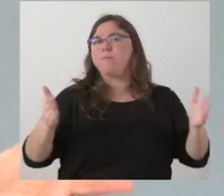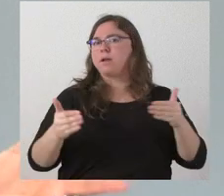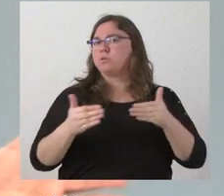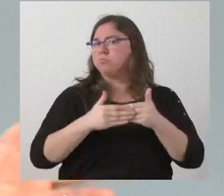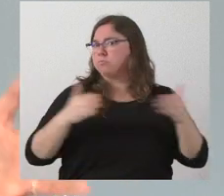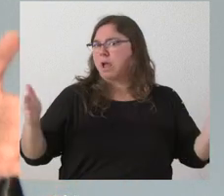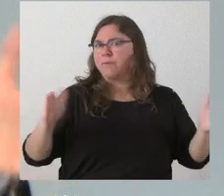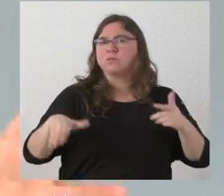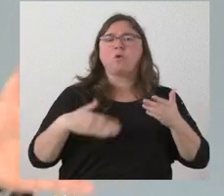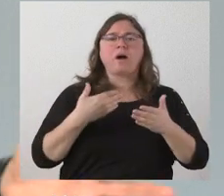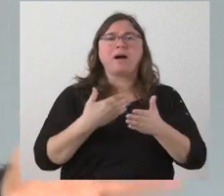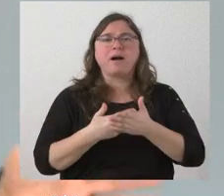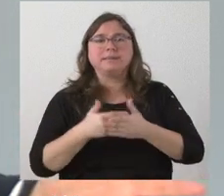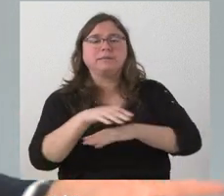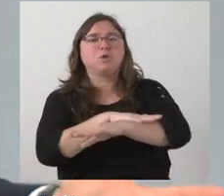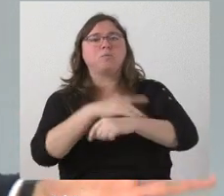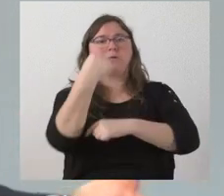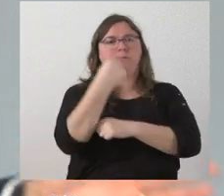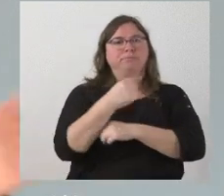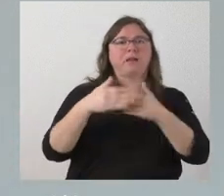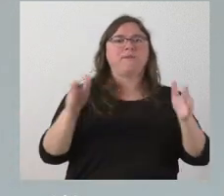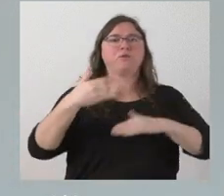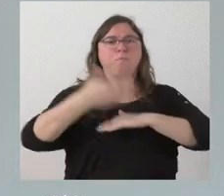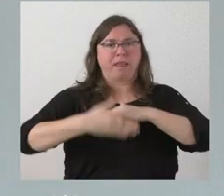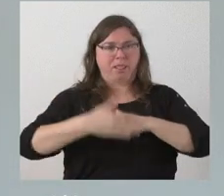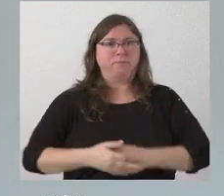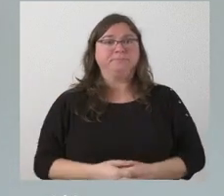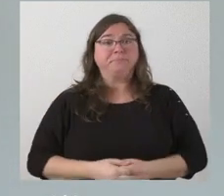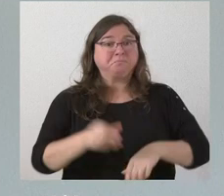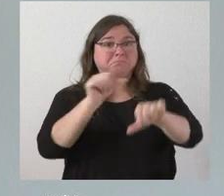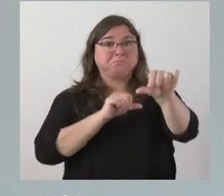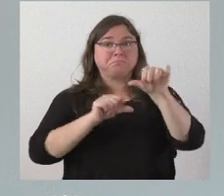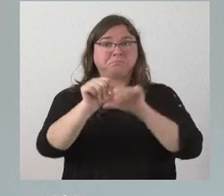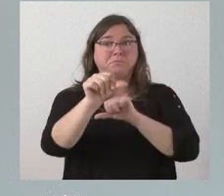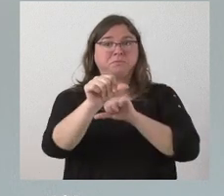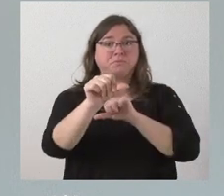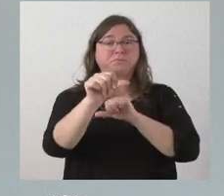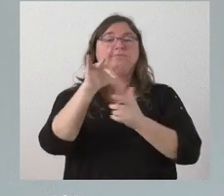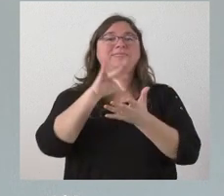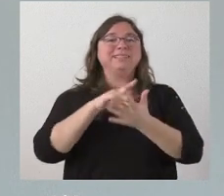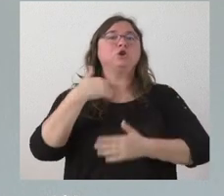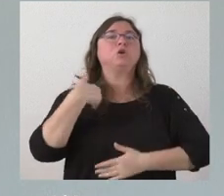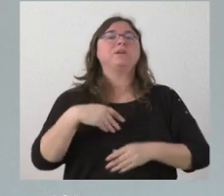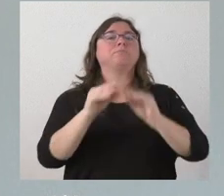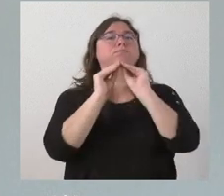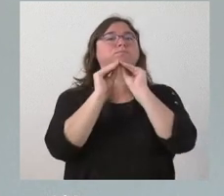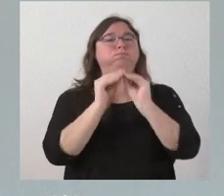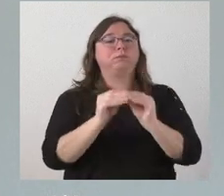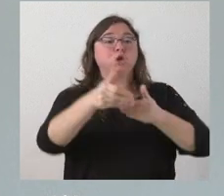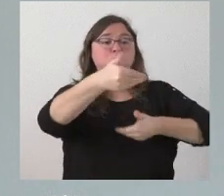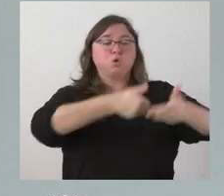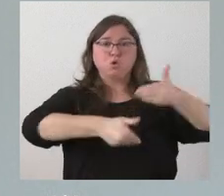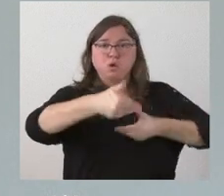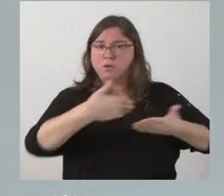durante el periodo que el gobierno establece que tiene que estar abierto ese plazo y a partir de ahí una vez que se analizan todas las solicitudes